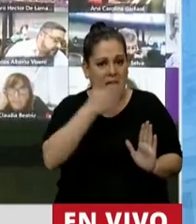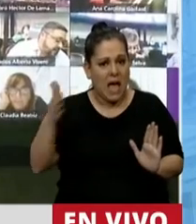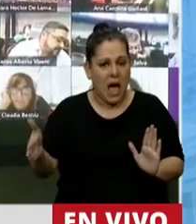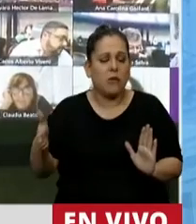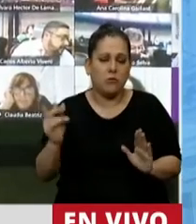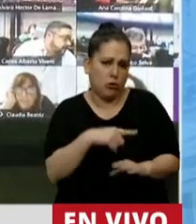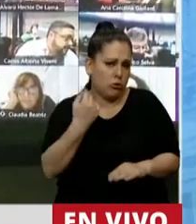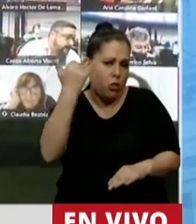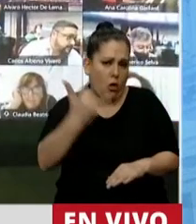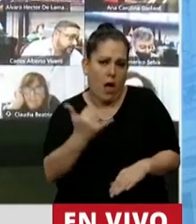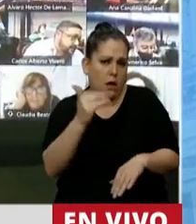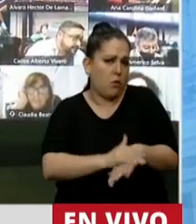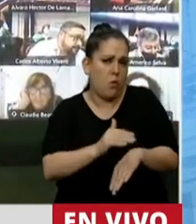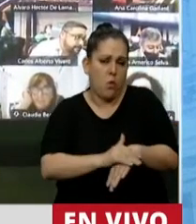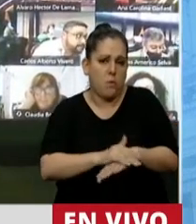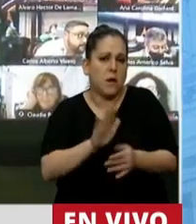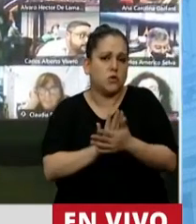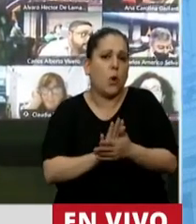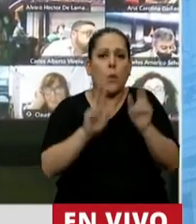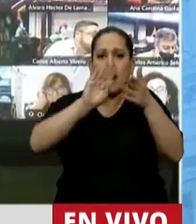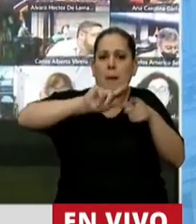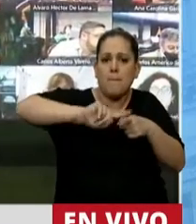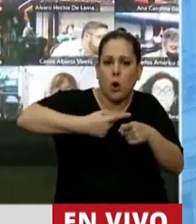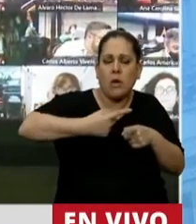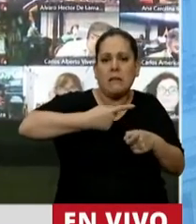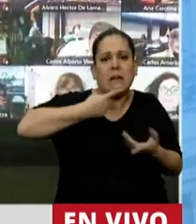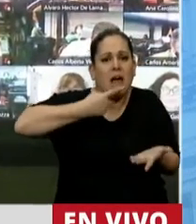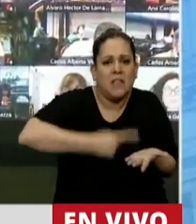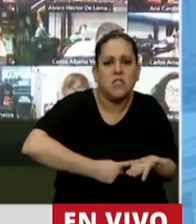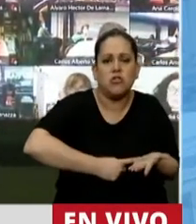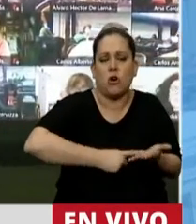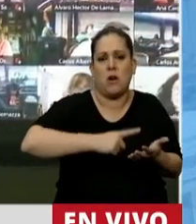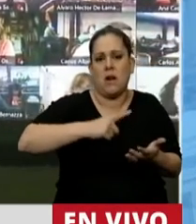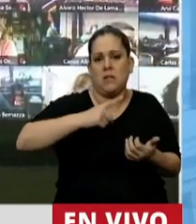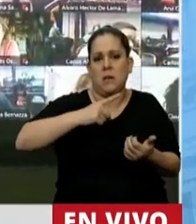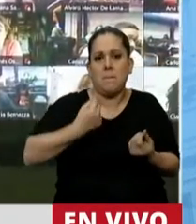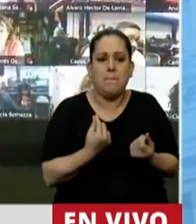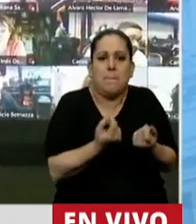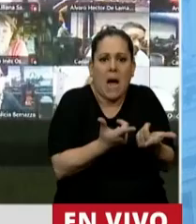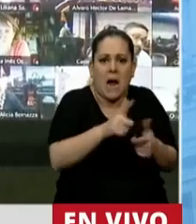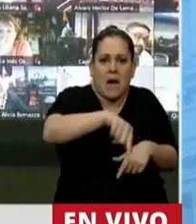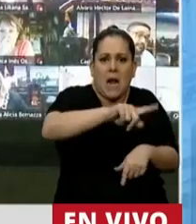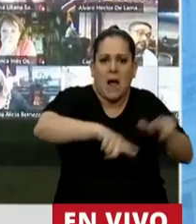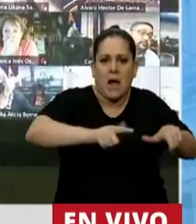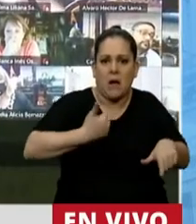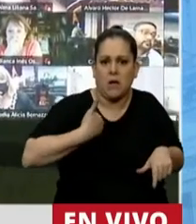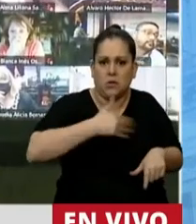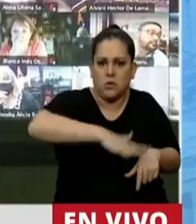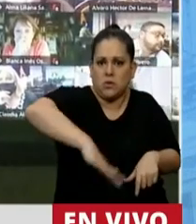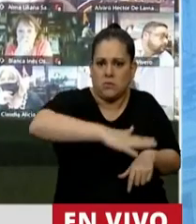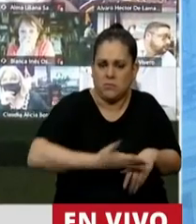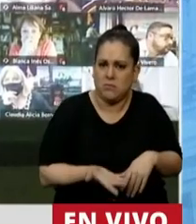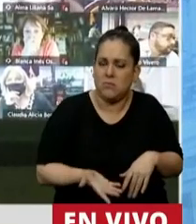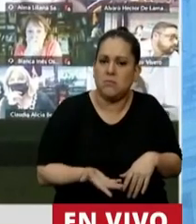lo que nos ha pasado con respecto a lo que es una política poco empática hacia un pueblo. Pero